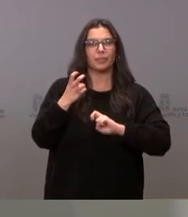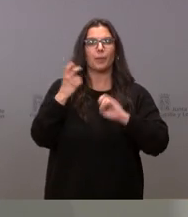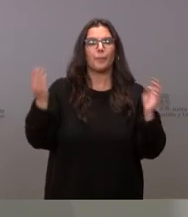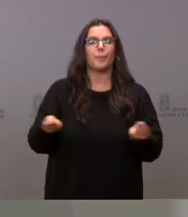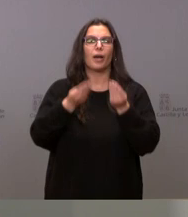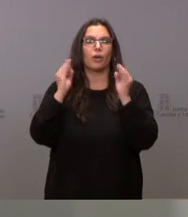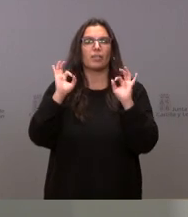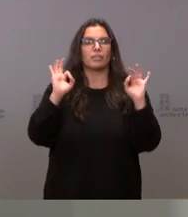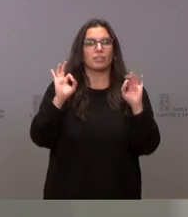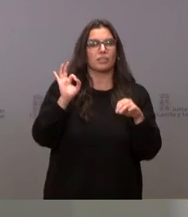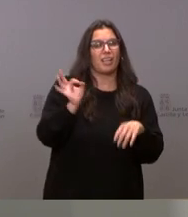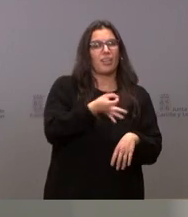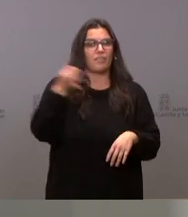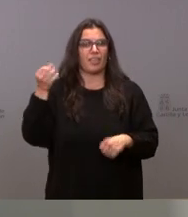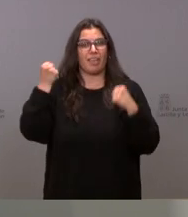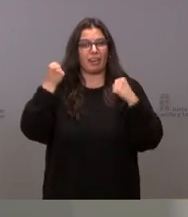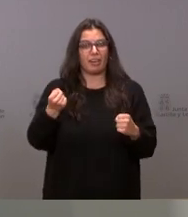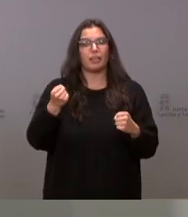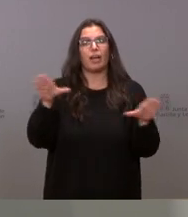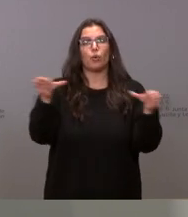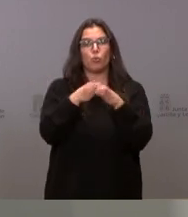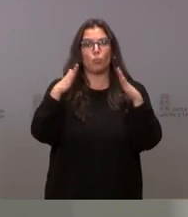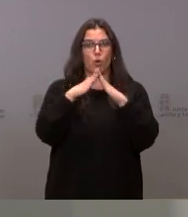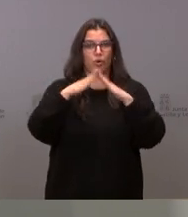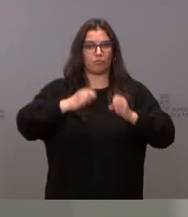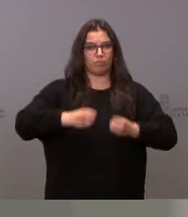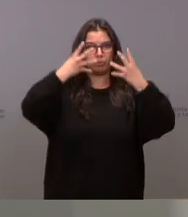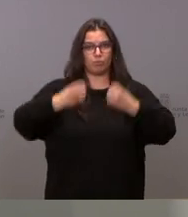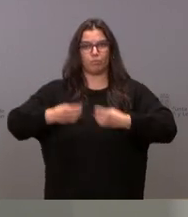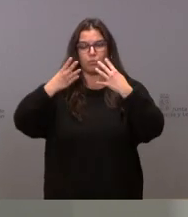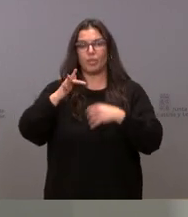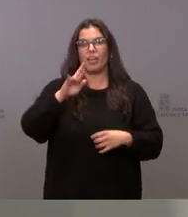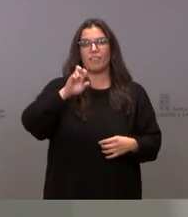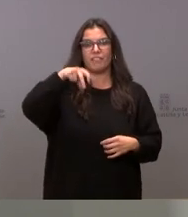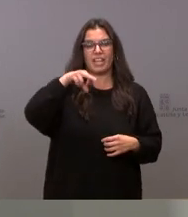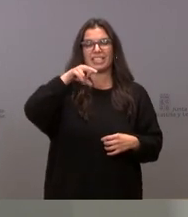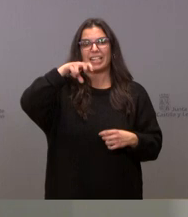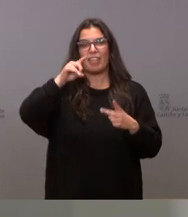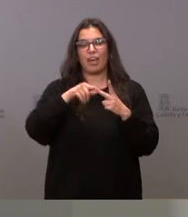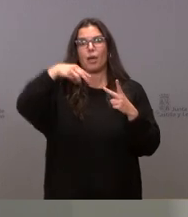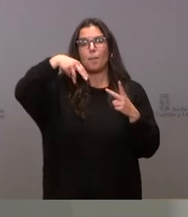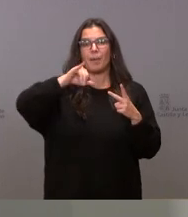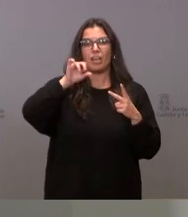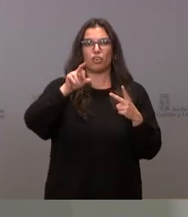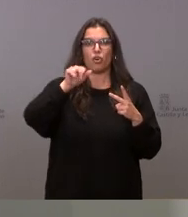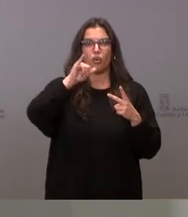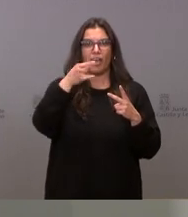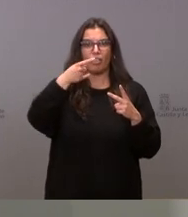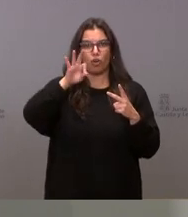mejora de la eficiencia energética de los grupos de viviendas en la Fresneda y en mayorazgo en Segovia.